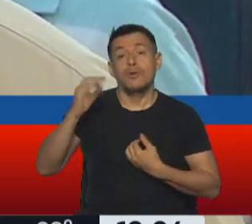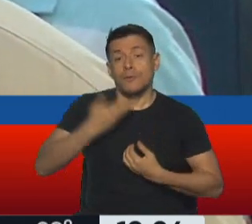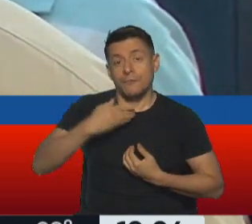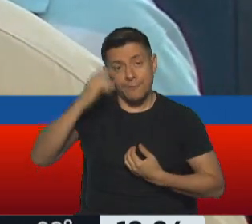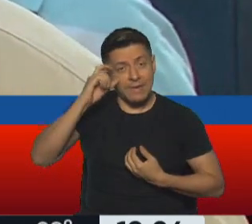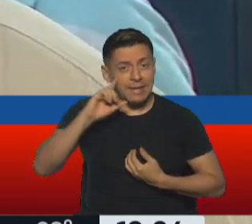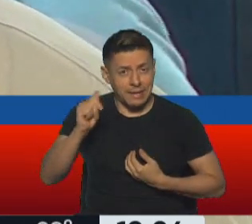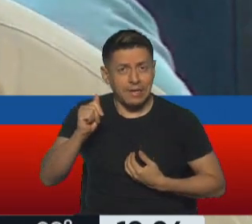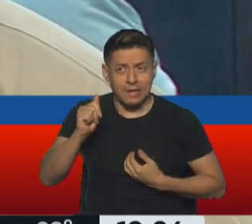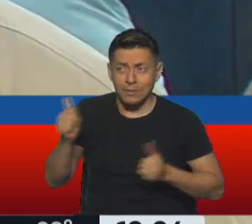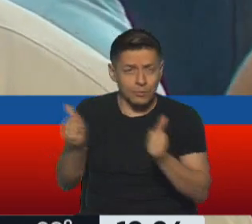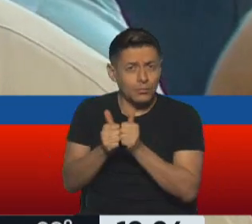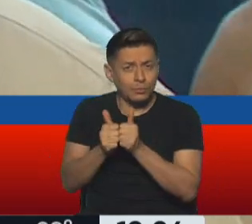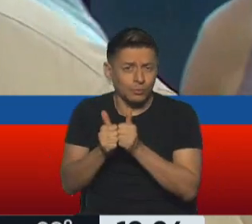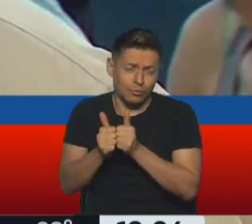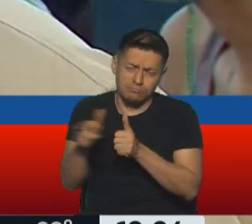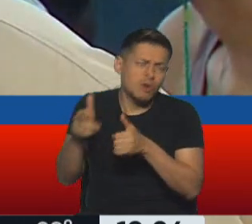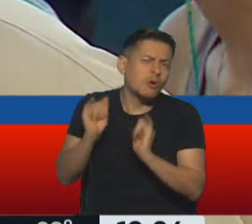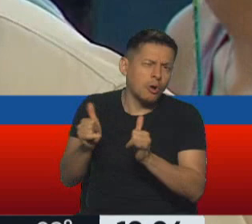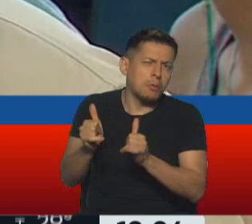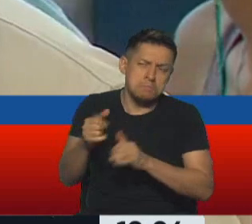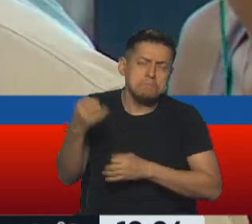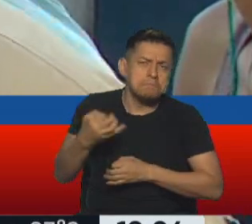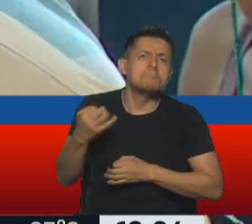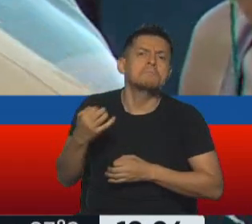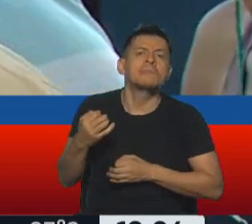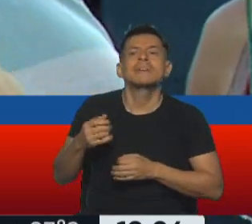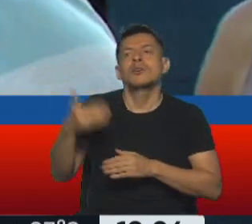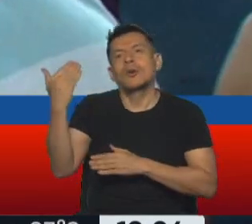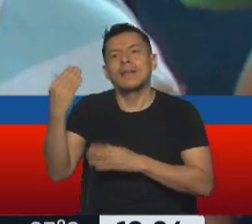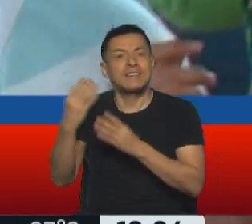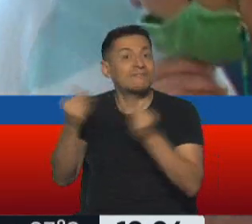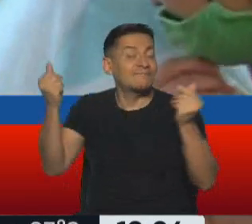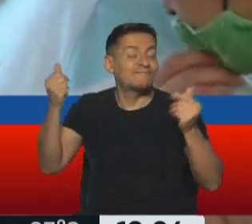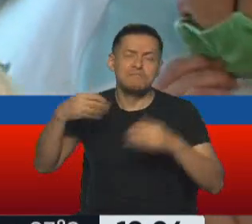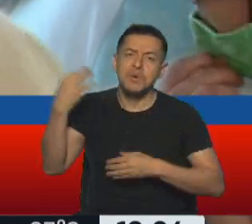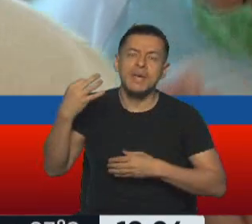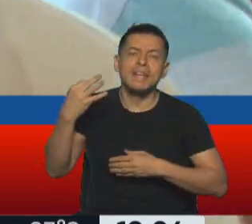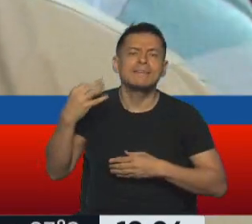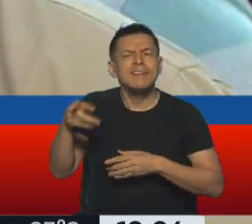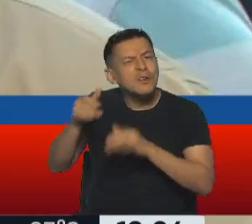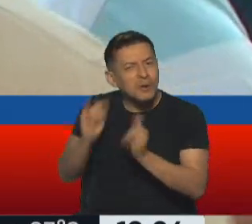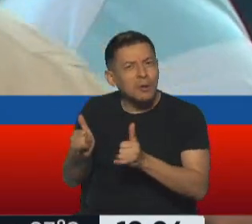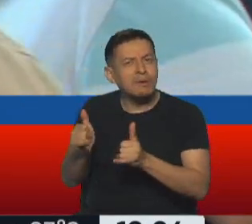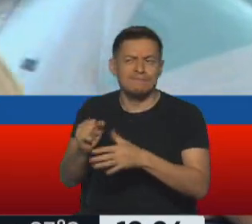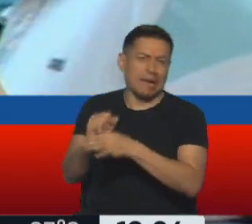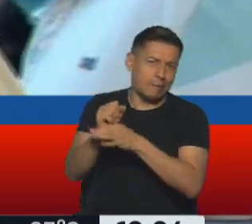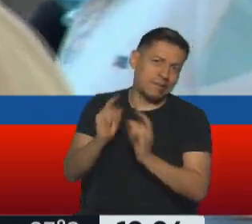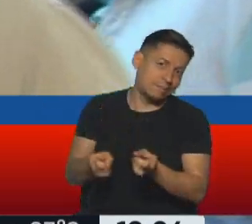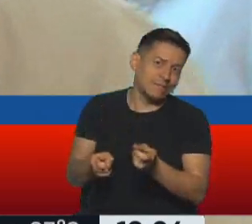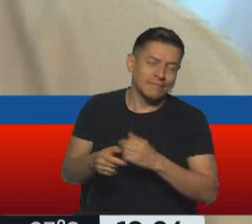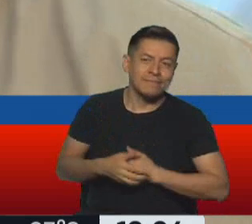la mejor cuadro que tenemos, me parece, de joven, hemos cerrado una jornada que fue increíble. Muy joven. Sí, muy joven, además muy capaz, todo.